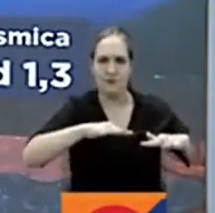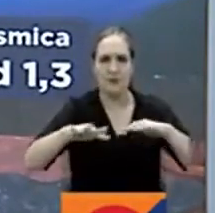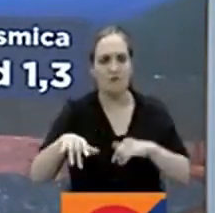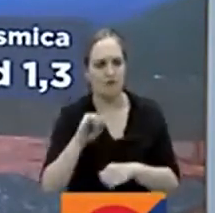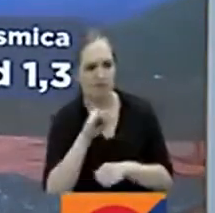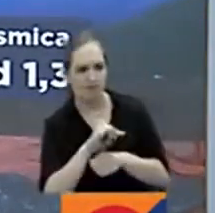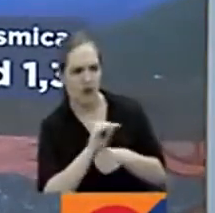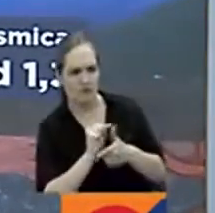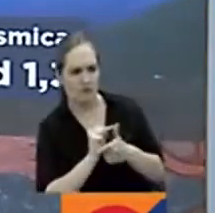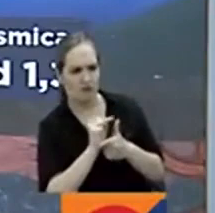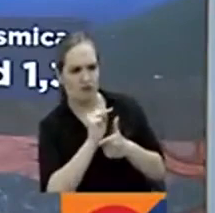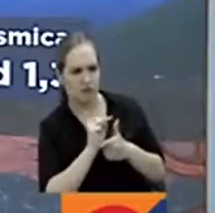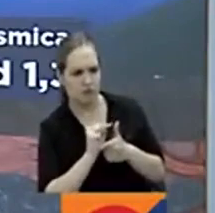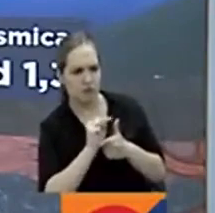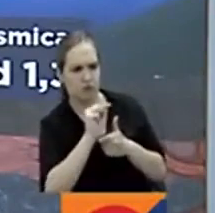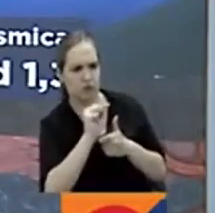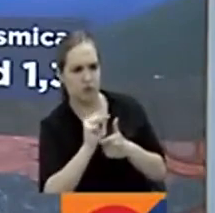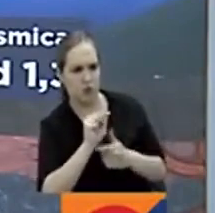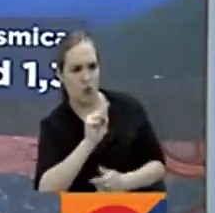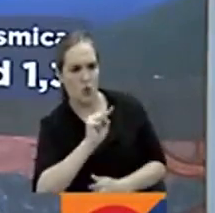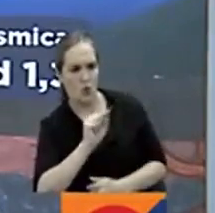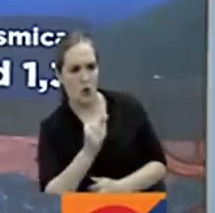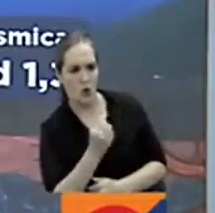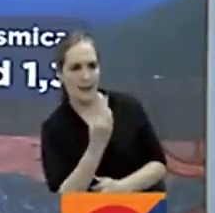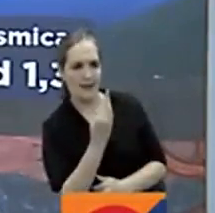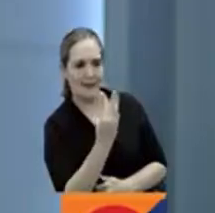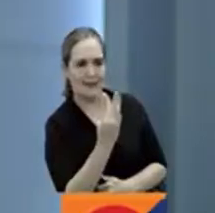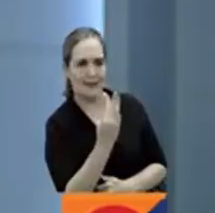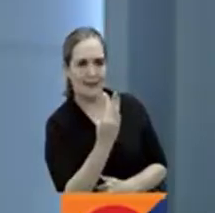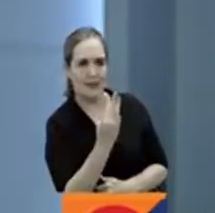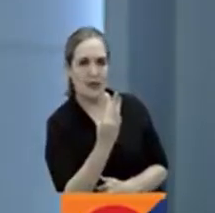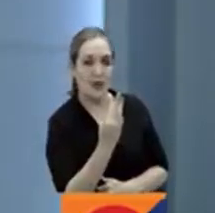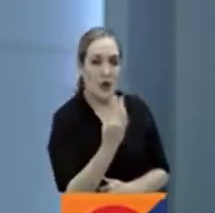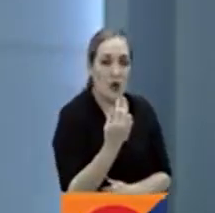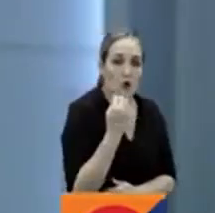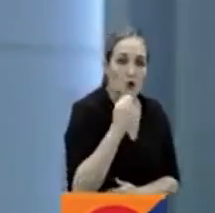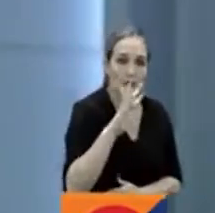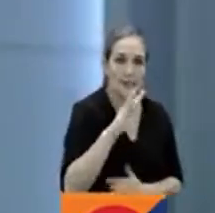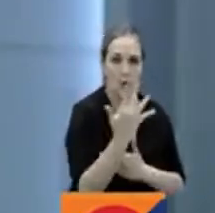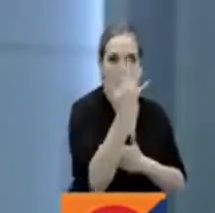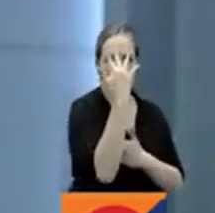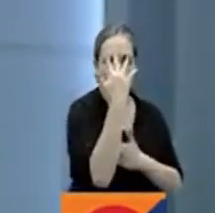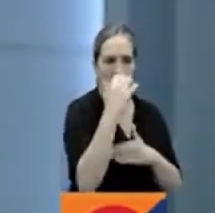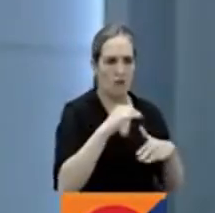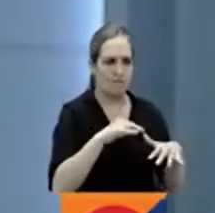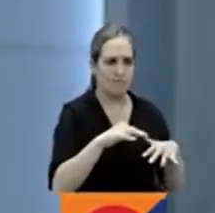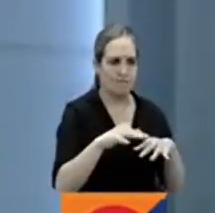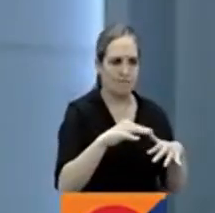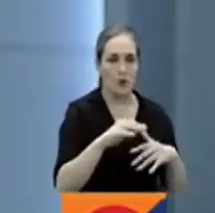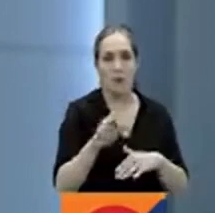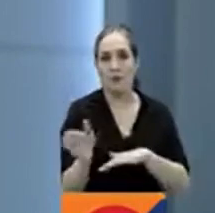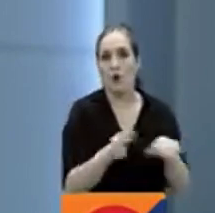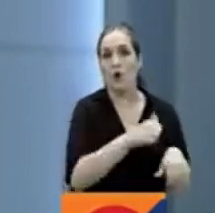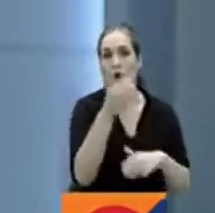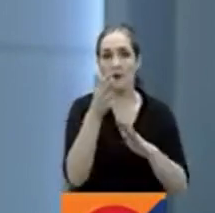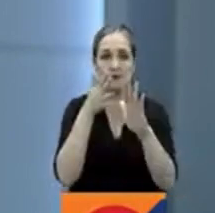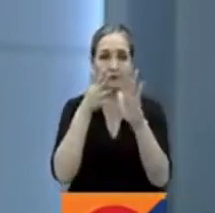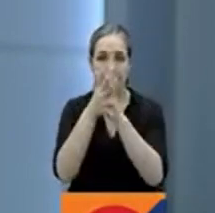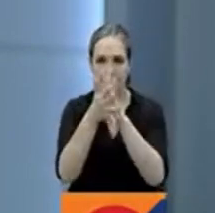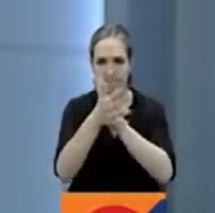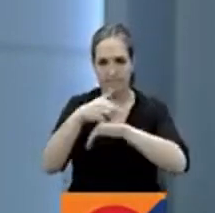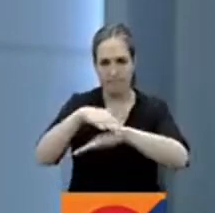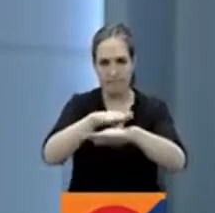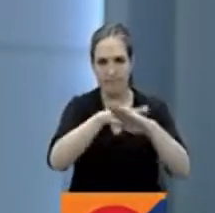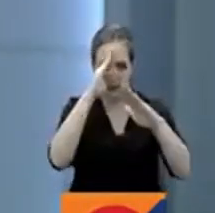magnitud 1,3 que se registró a las 5 de la mañana. Vamos con más información porque queremos que presten